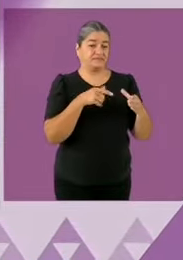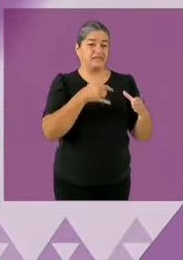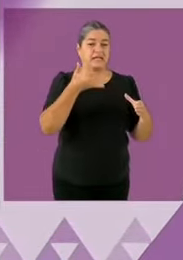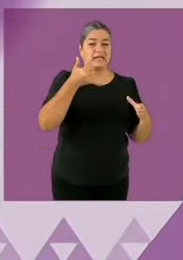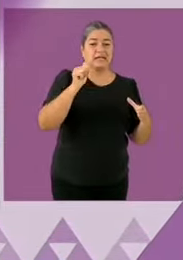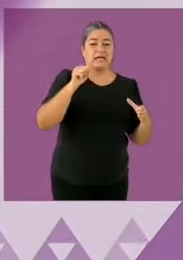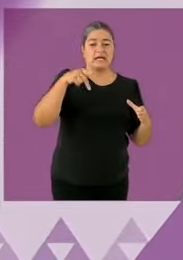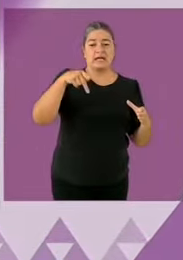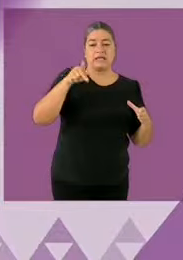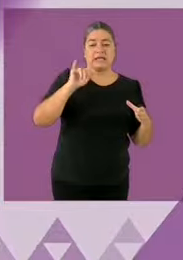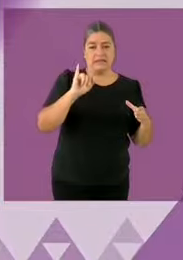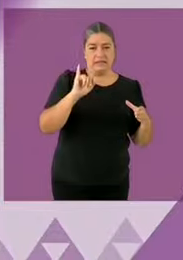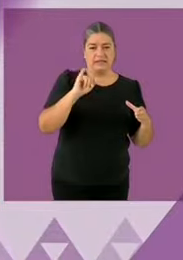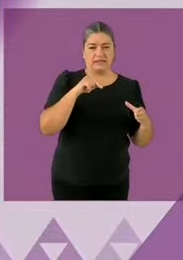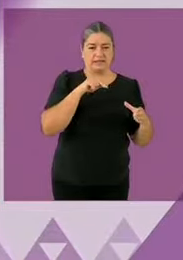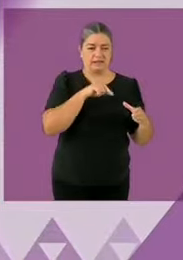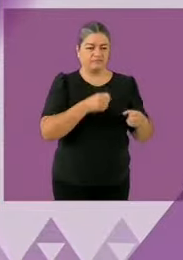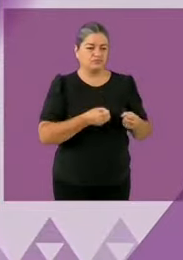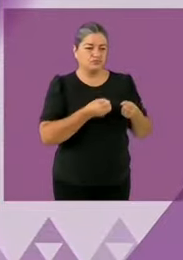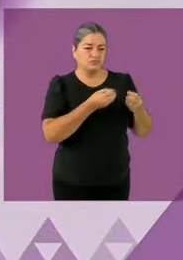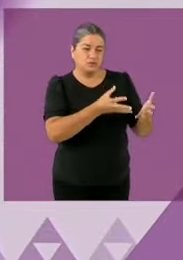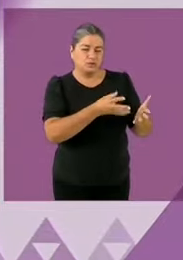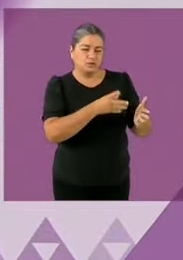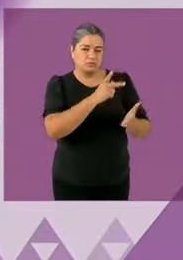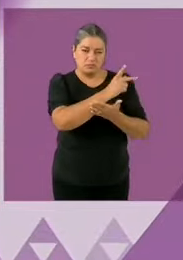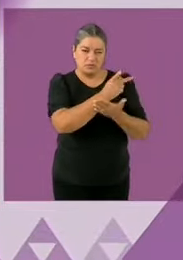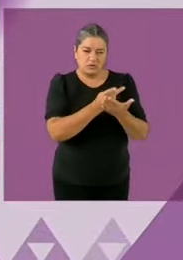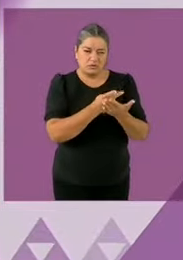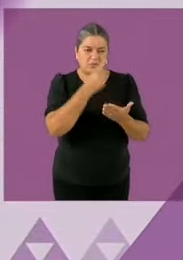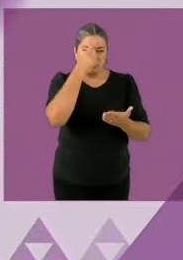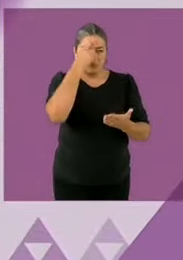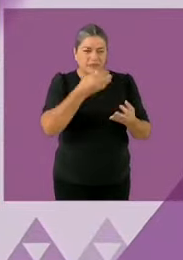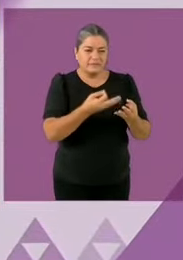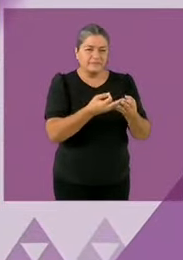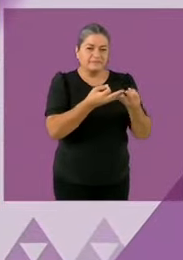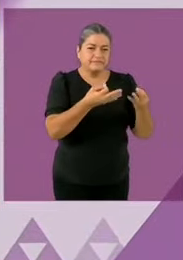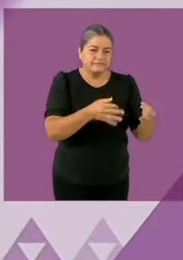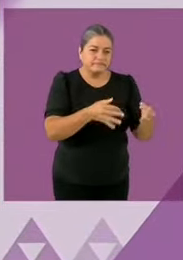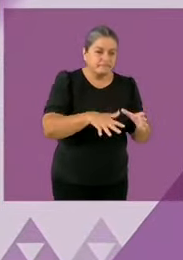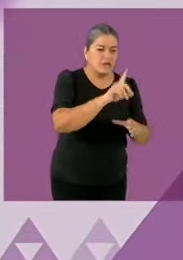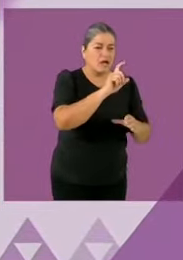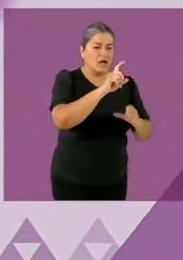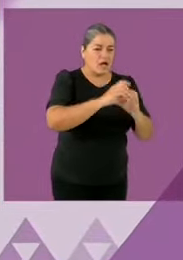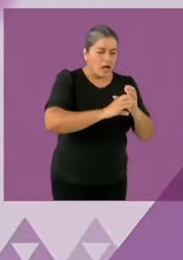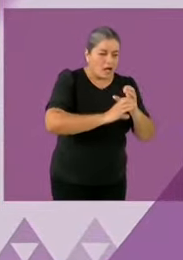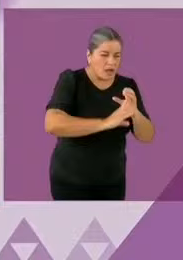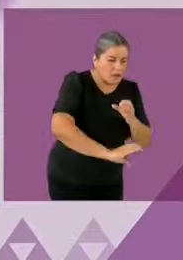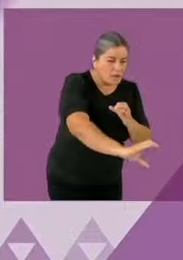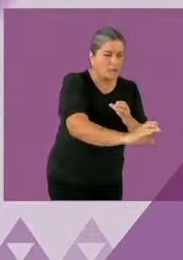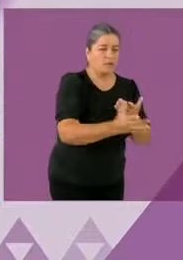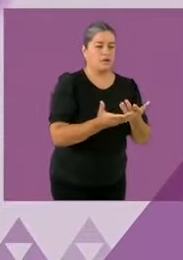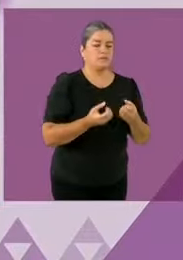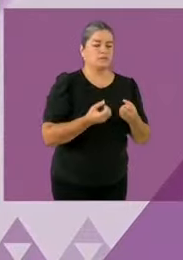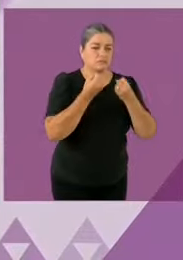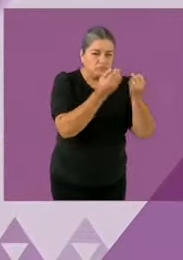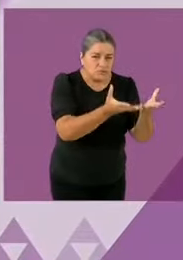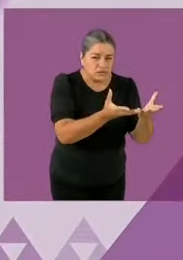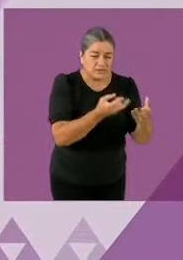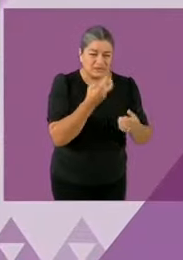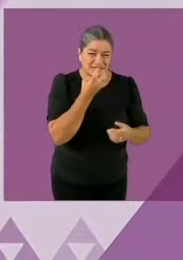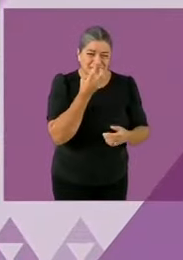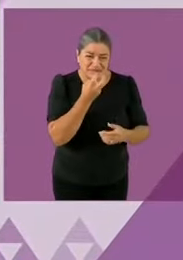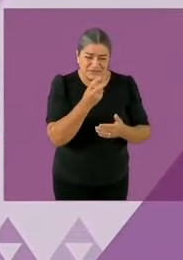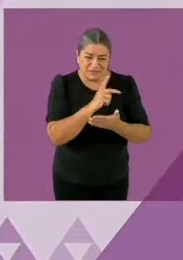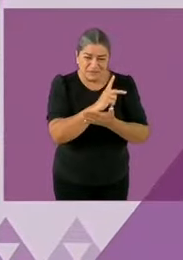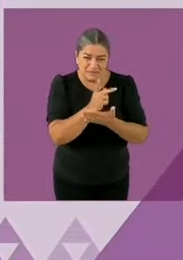y un programa realmente de bienestar van a continuar esos programas de justicia en cuanto a las mujeres en